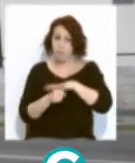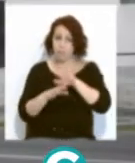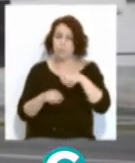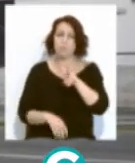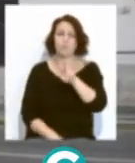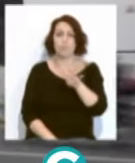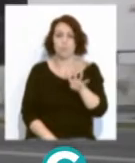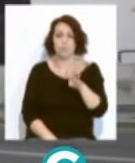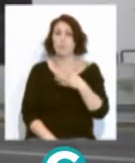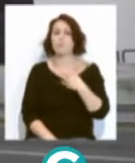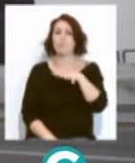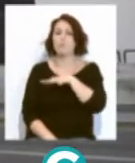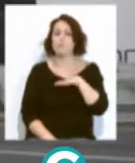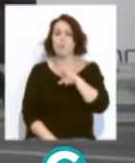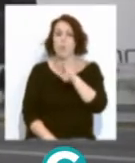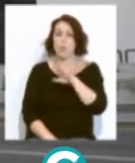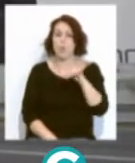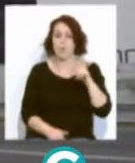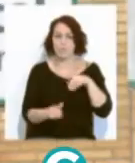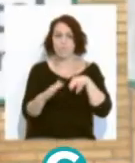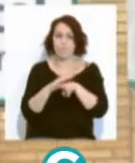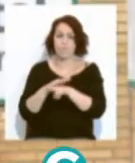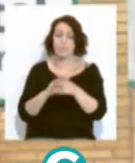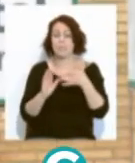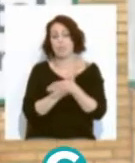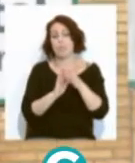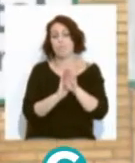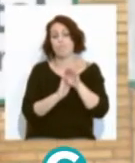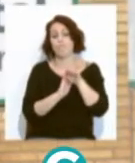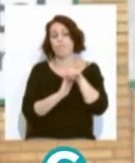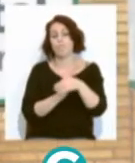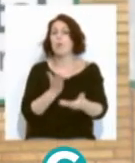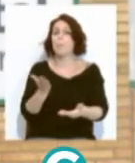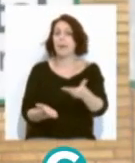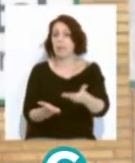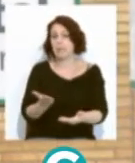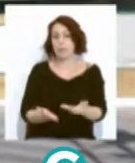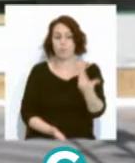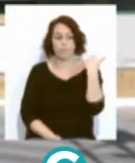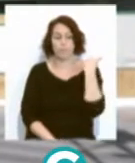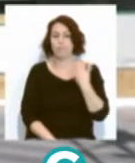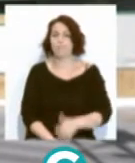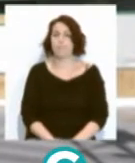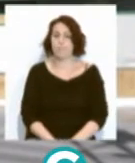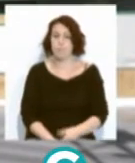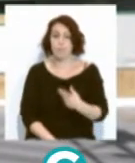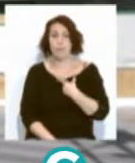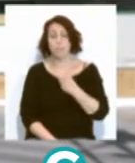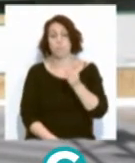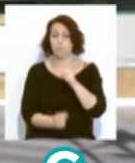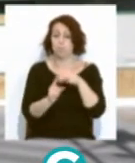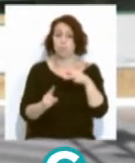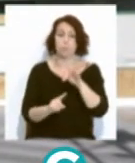24 están en la UCI lo que supone un ligero descenso con respecto al día anterior. El lado positivo